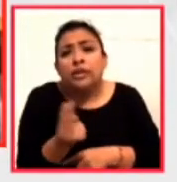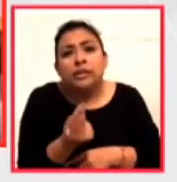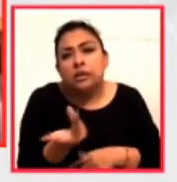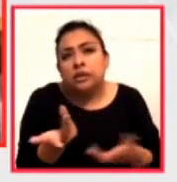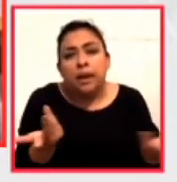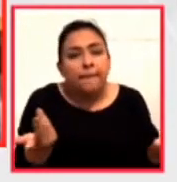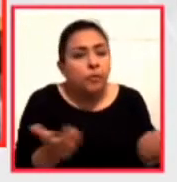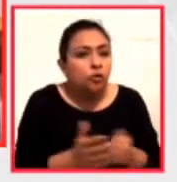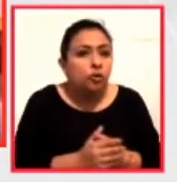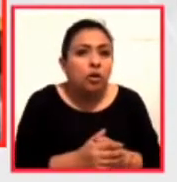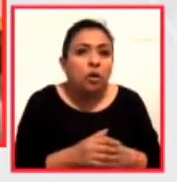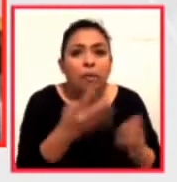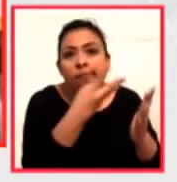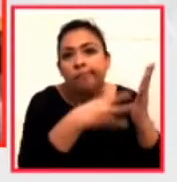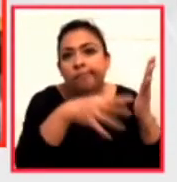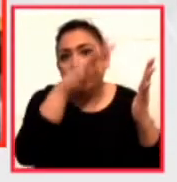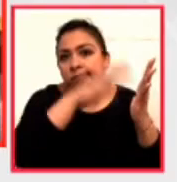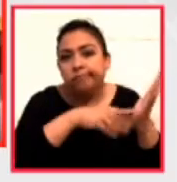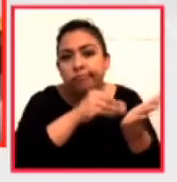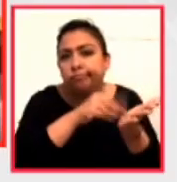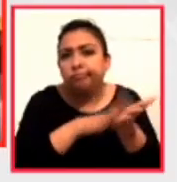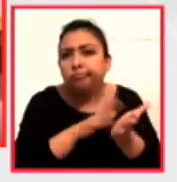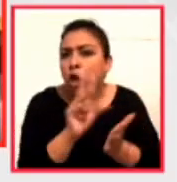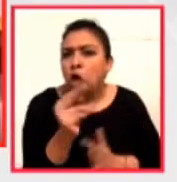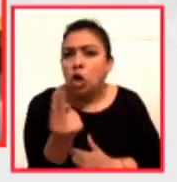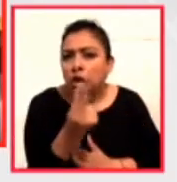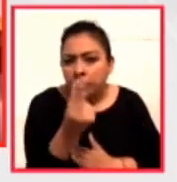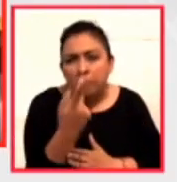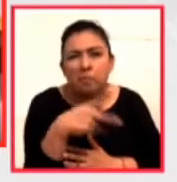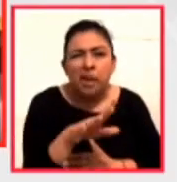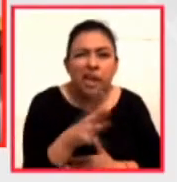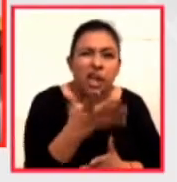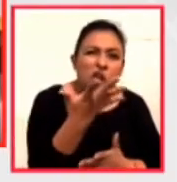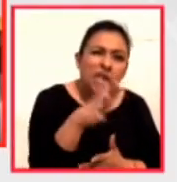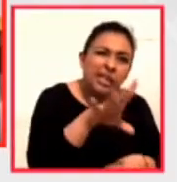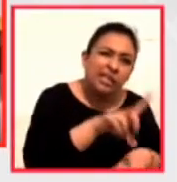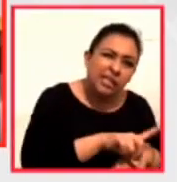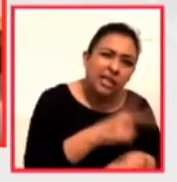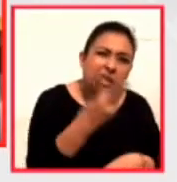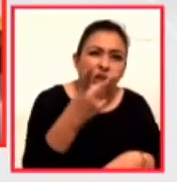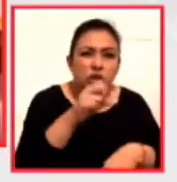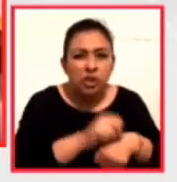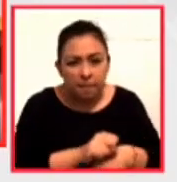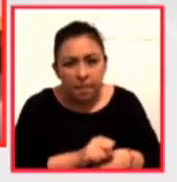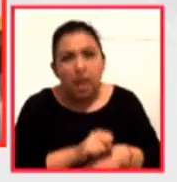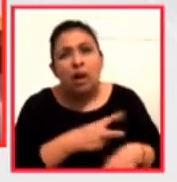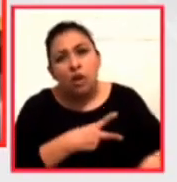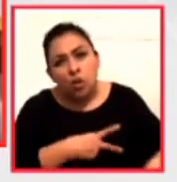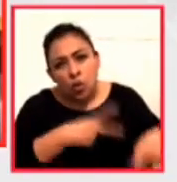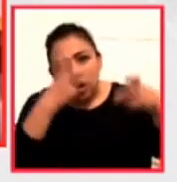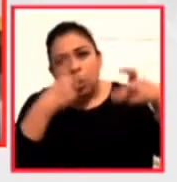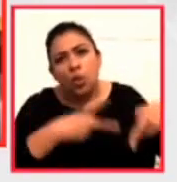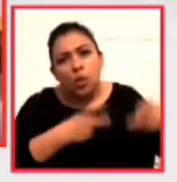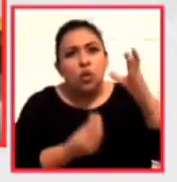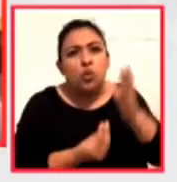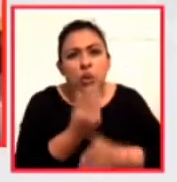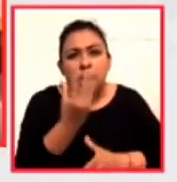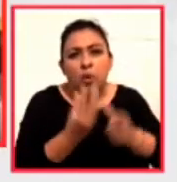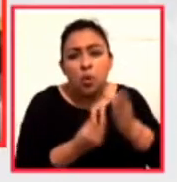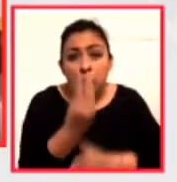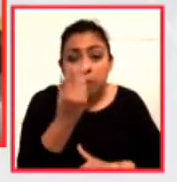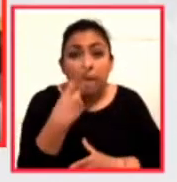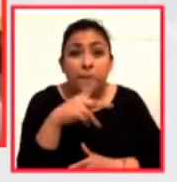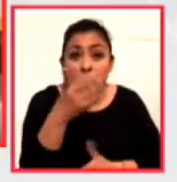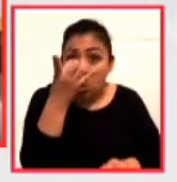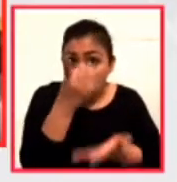calendario preestablecido pero entre 10 días y 2 semanas estaremos sacando nuevas ediciones pero no es el único contenido que